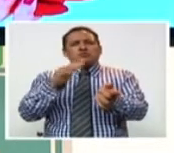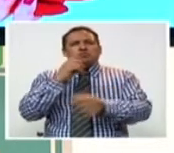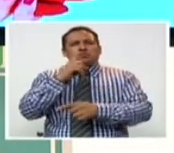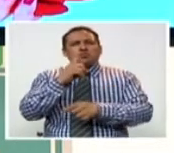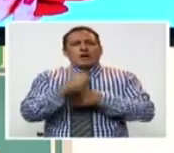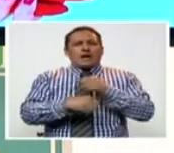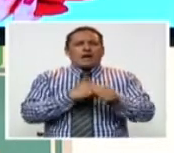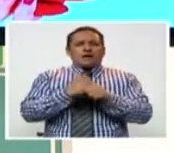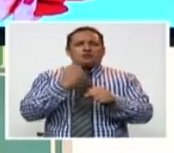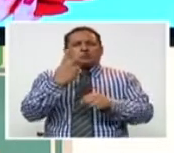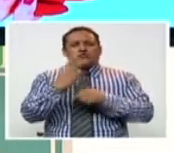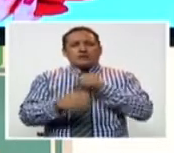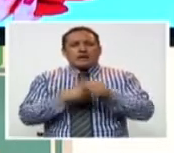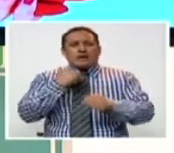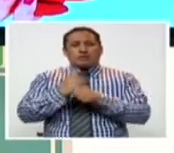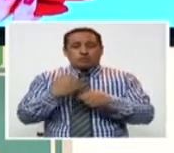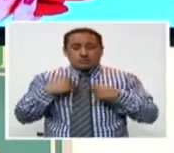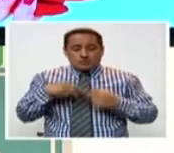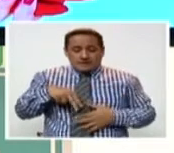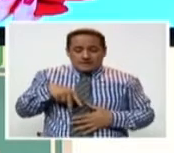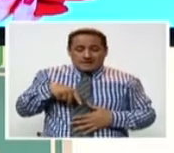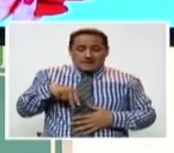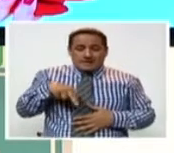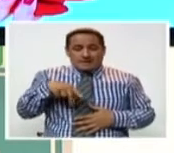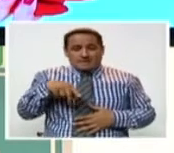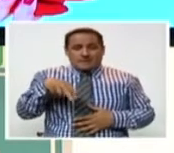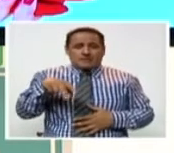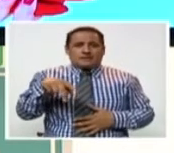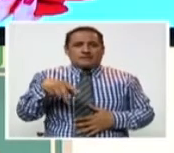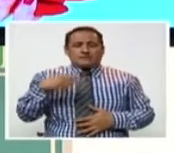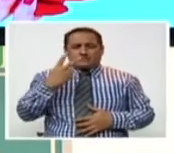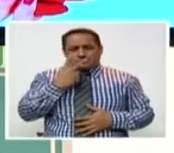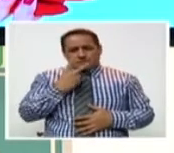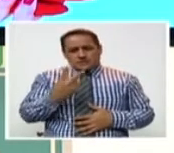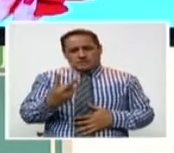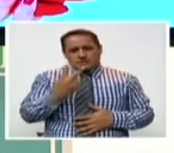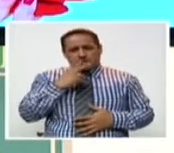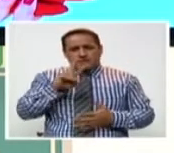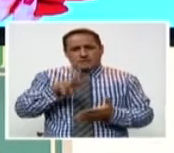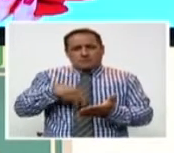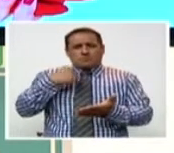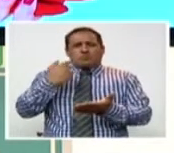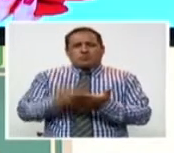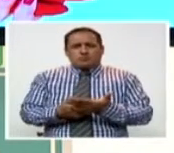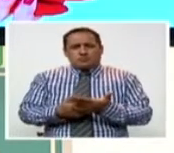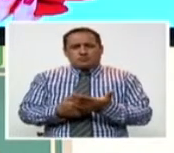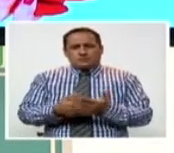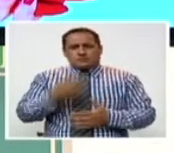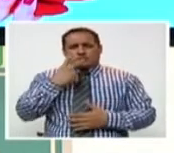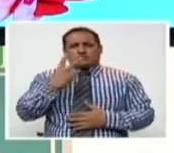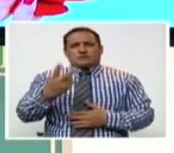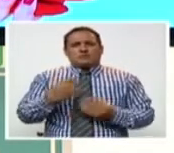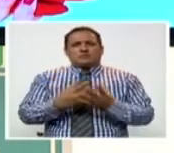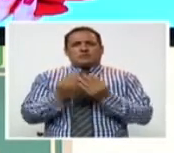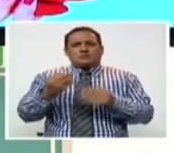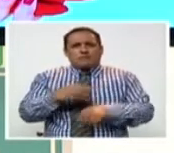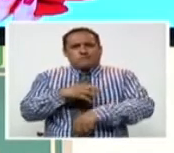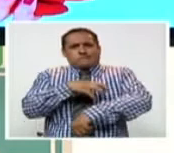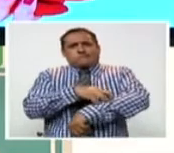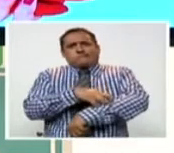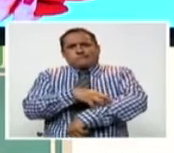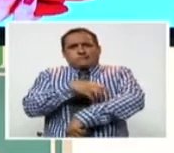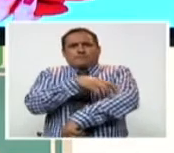menos entre el año, dos años, cuando comienza a querer caminar, se nota que esas caíditas le produce grandes